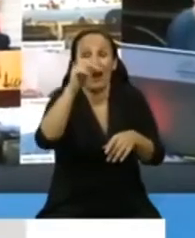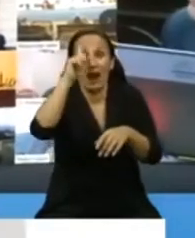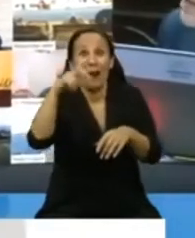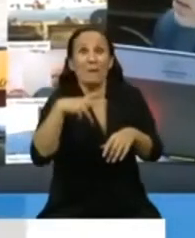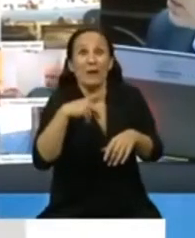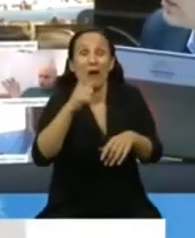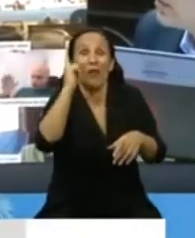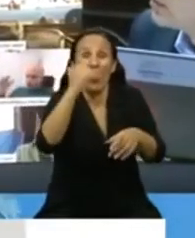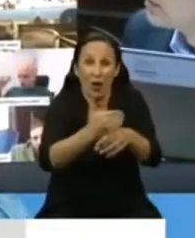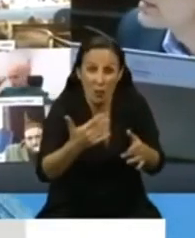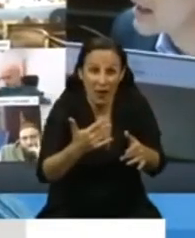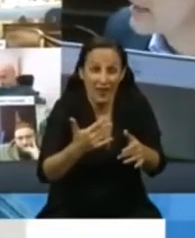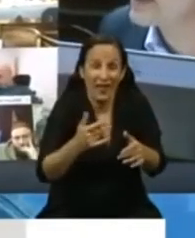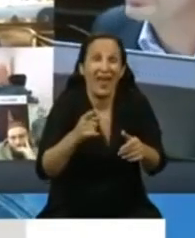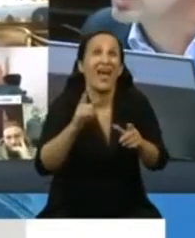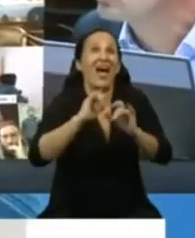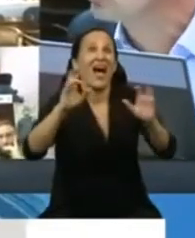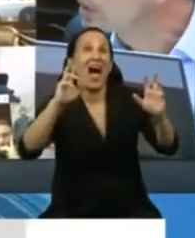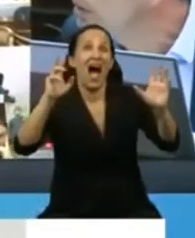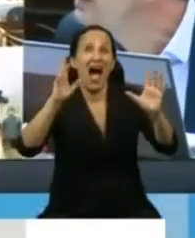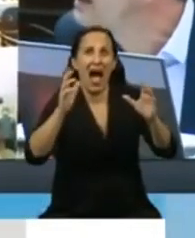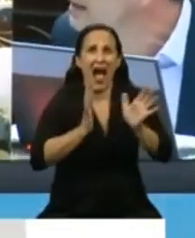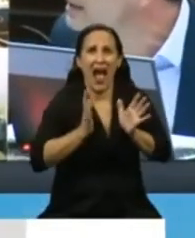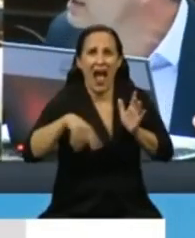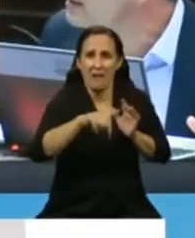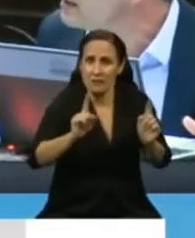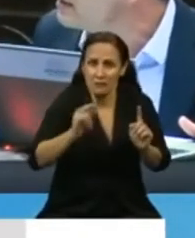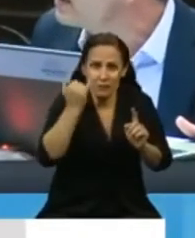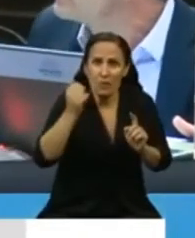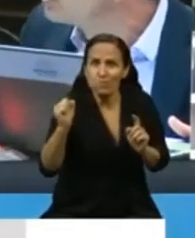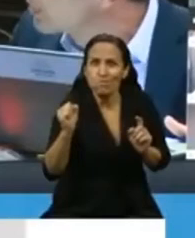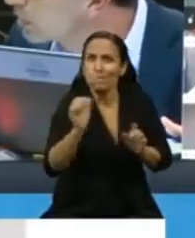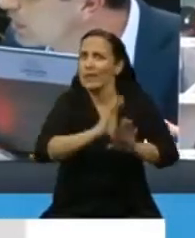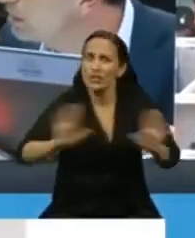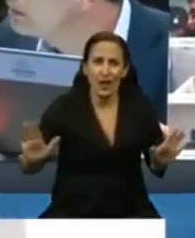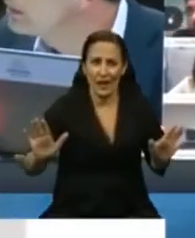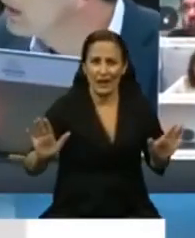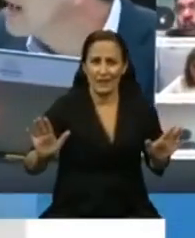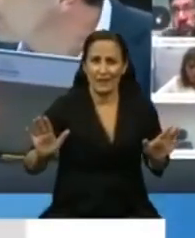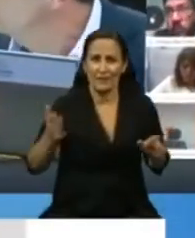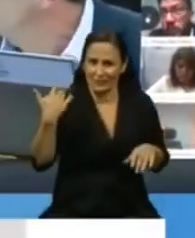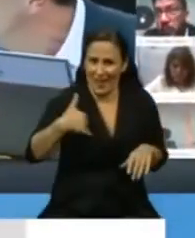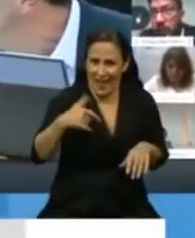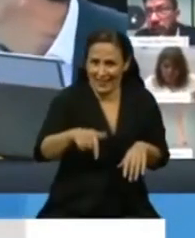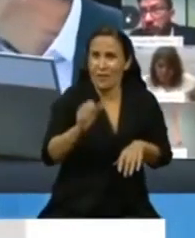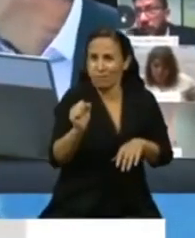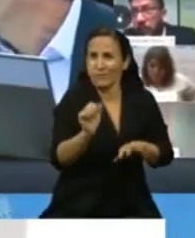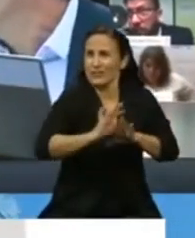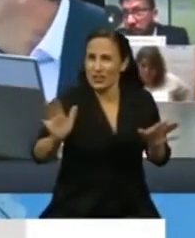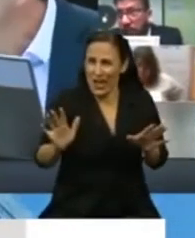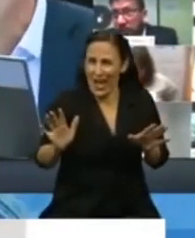alarmar, esto ya ocurrió en la Argentina. Y ocurrió aún teniendo una línea de propagación